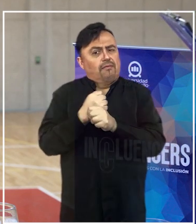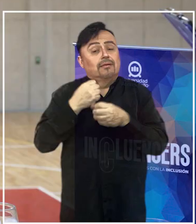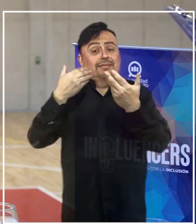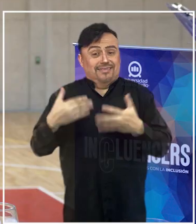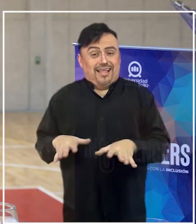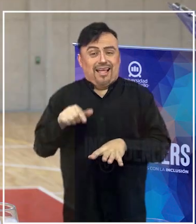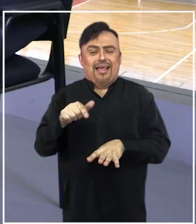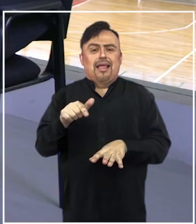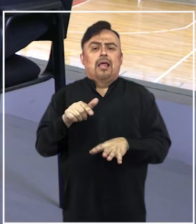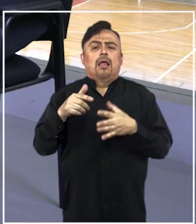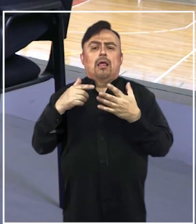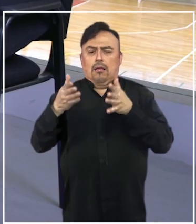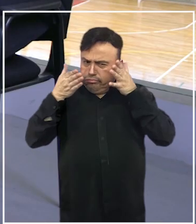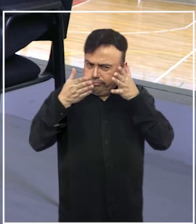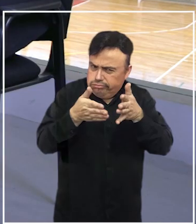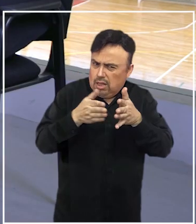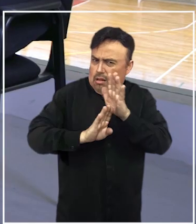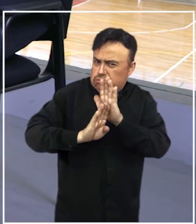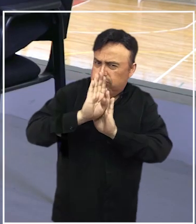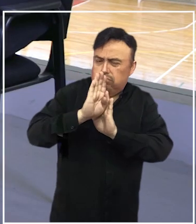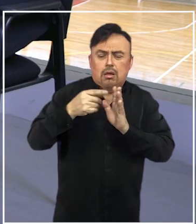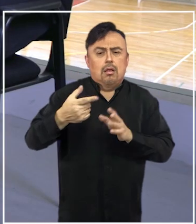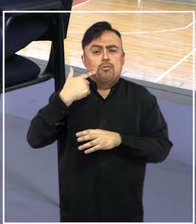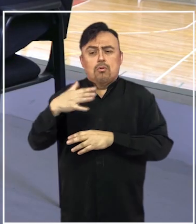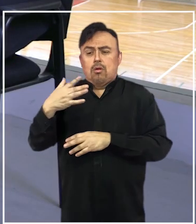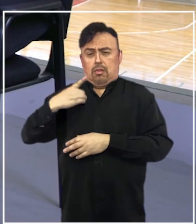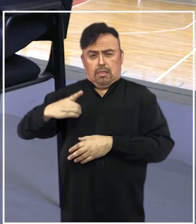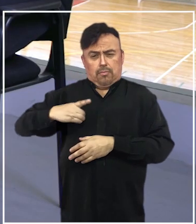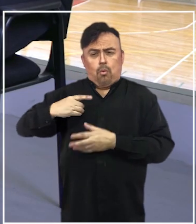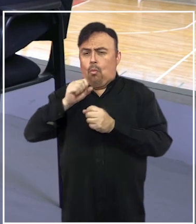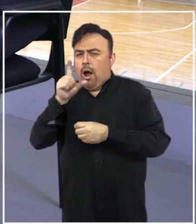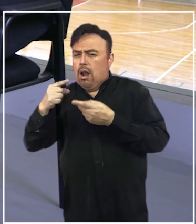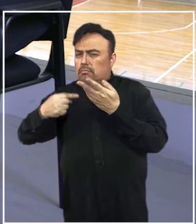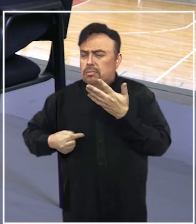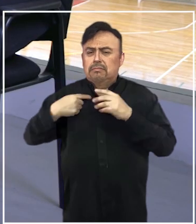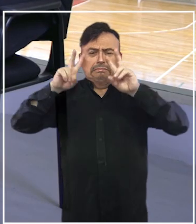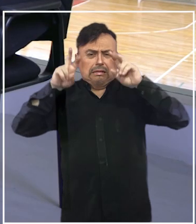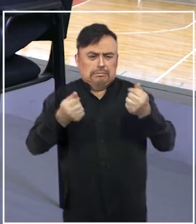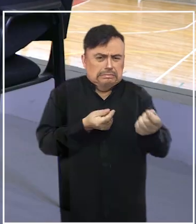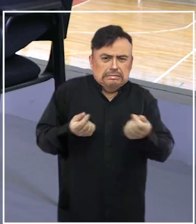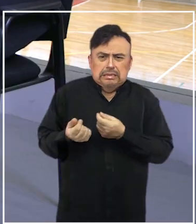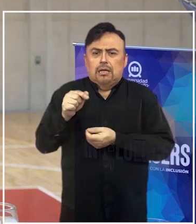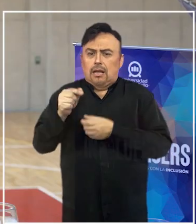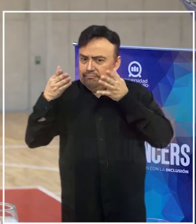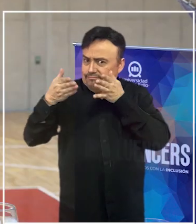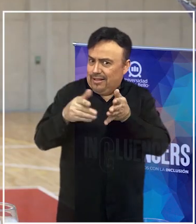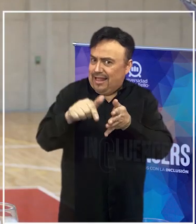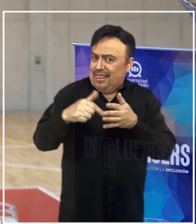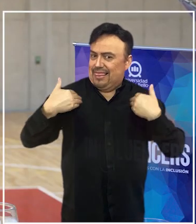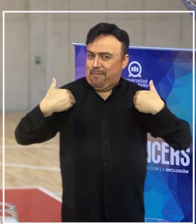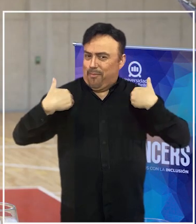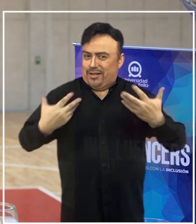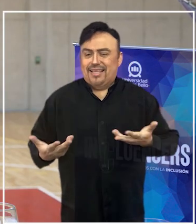tenido que ver con focos de desarrollo, con la relevancia de las disciplinas, con temas financieros hacia el deporte, con